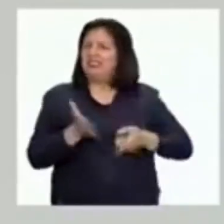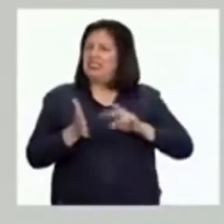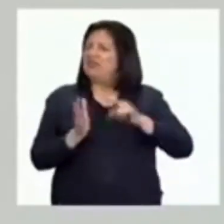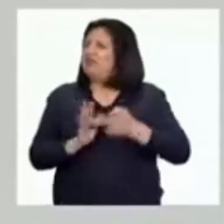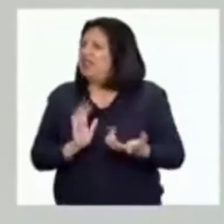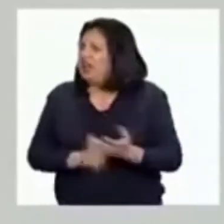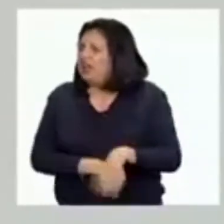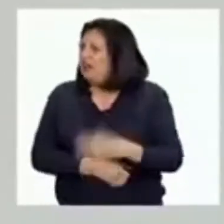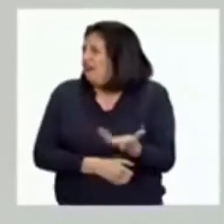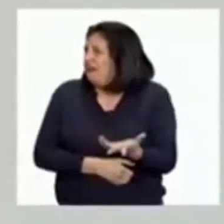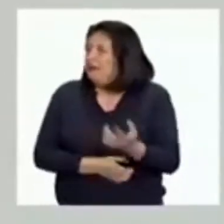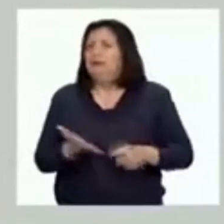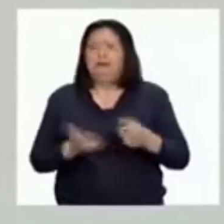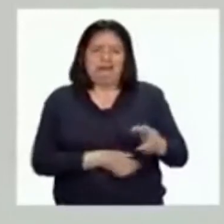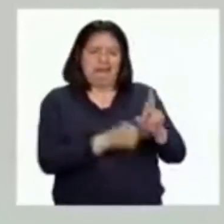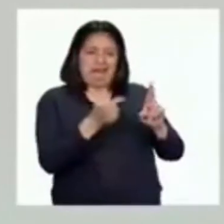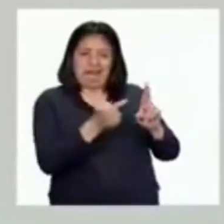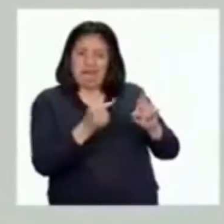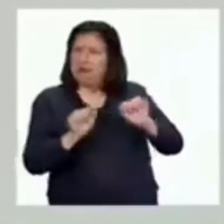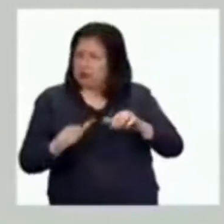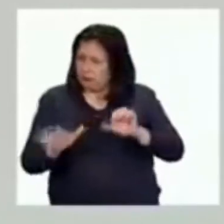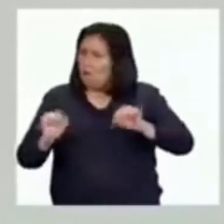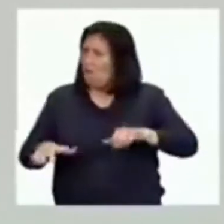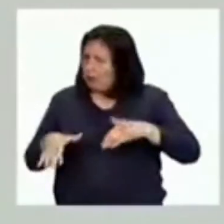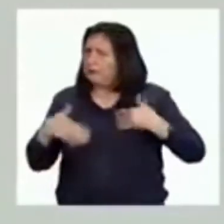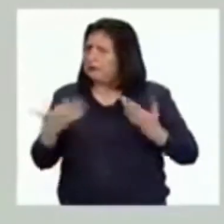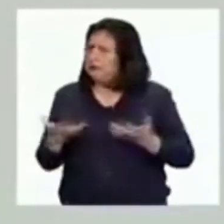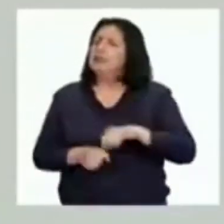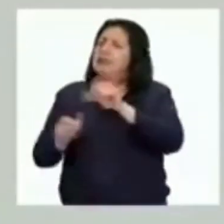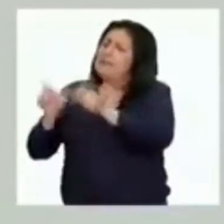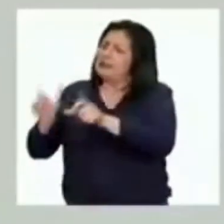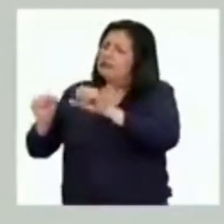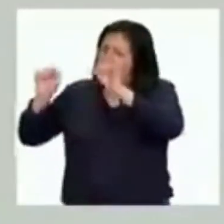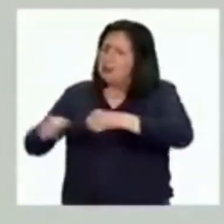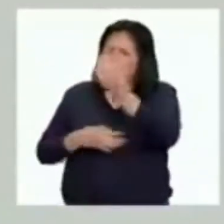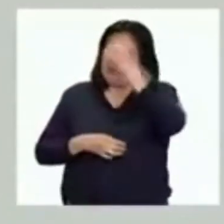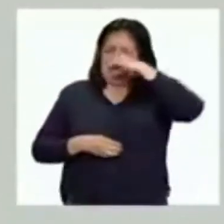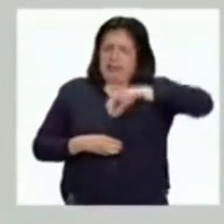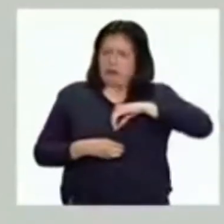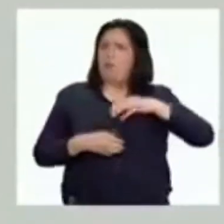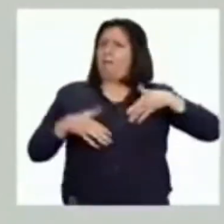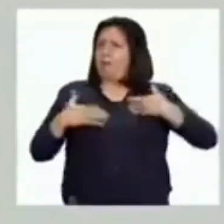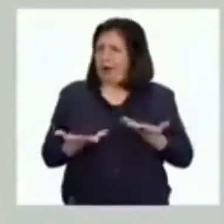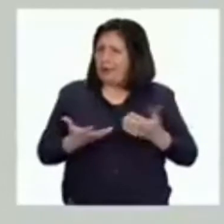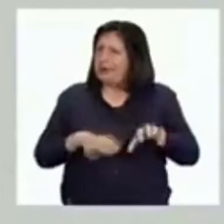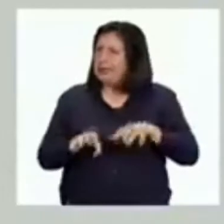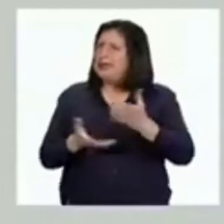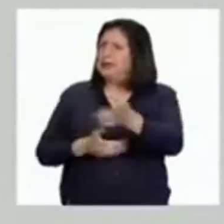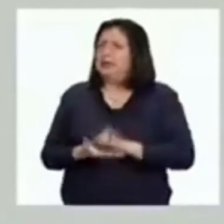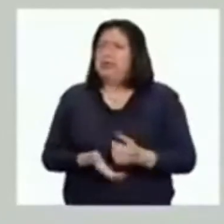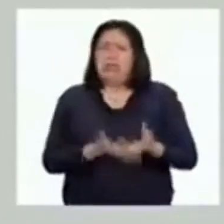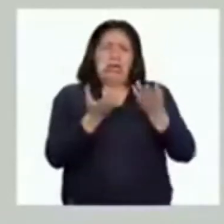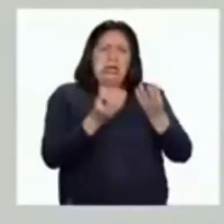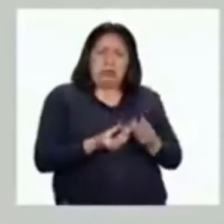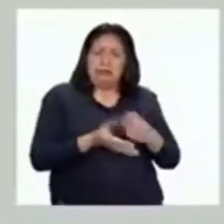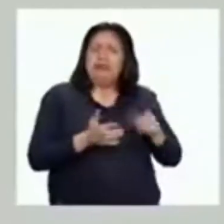esto? Bueno, la resiliencia es una capacidad porque es algo que todas y todos tenemos. Como capacidad, comienza siendo muy pequeñita y